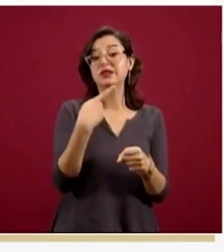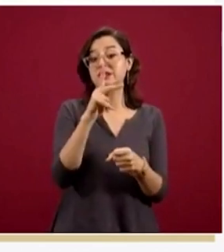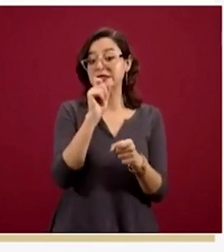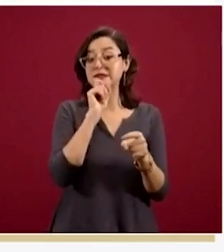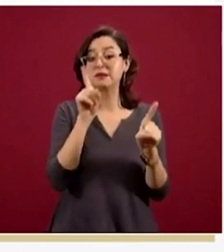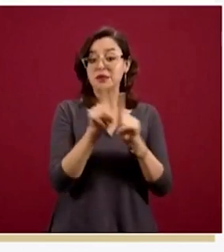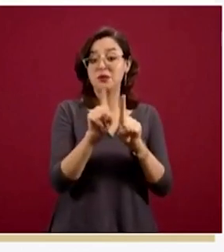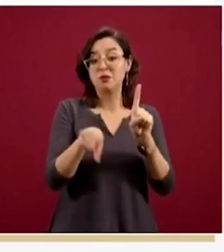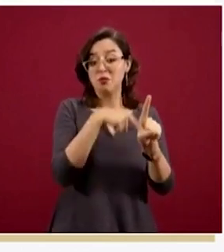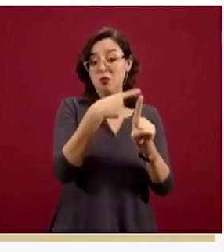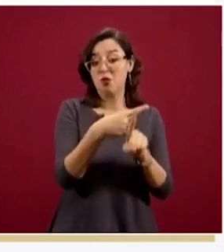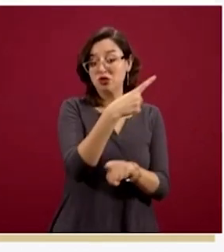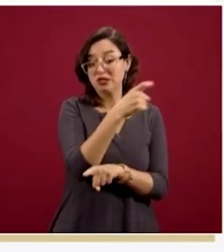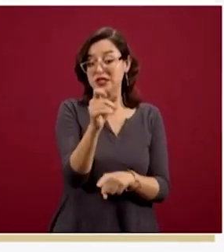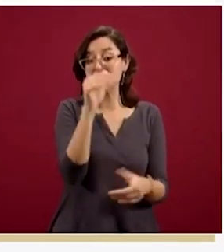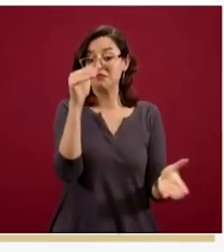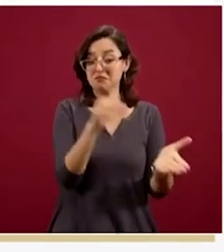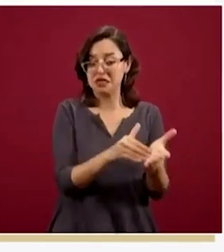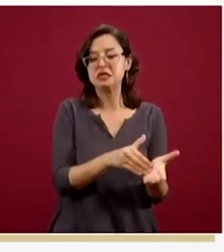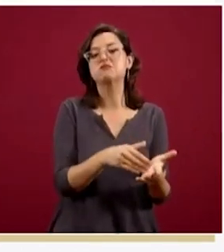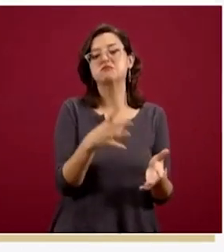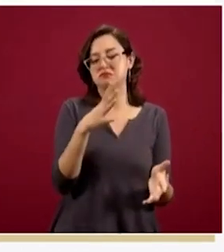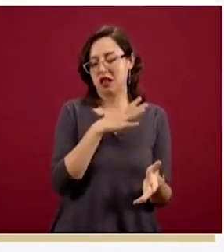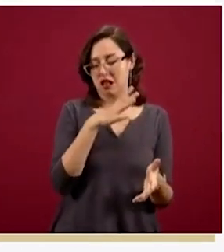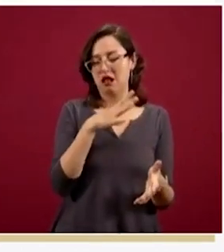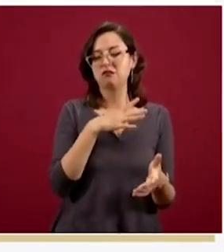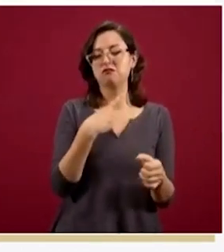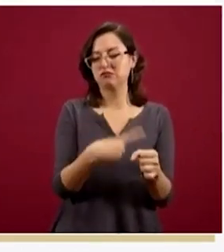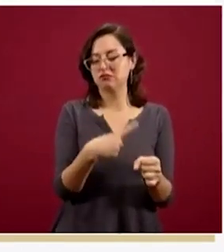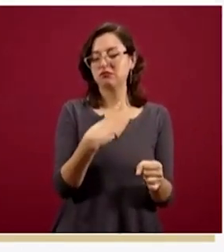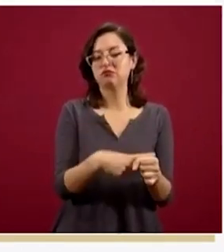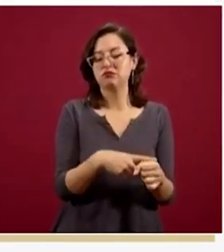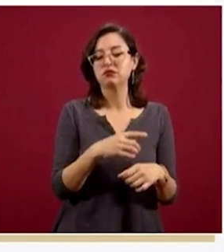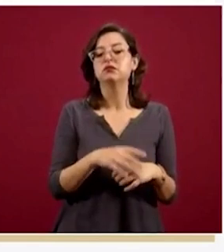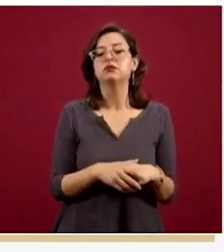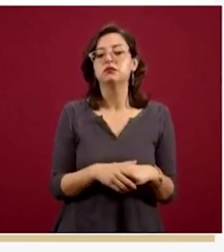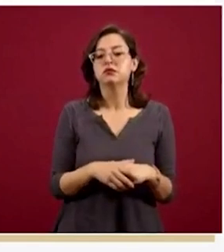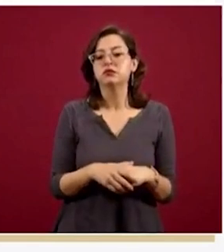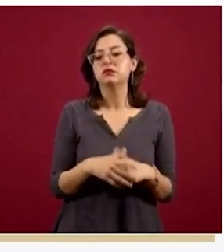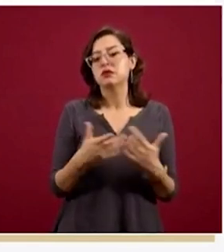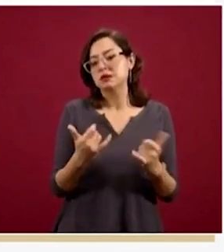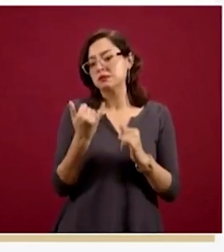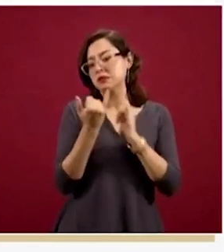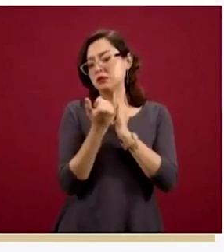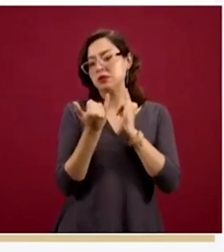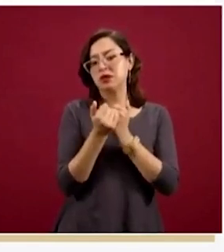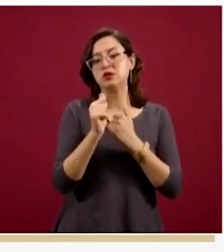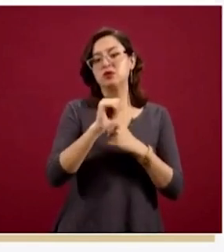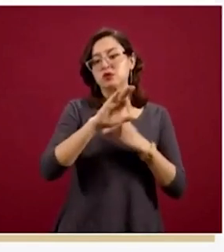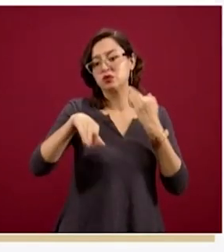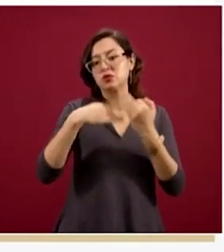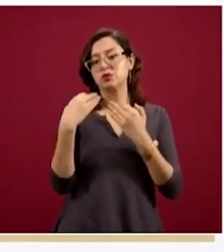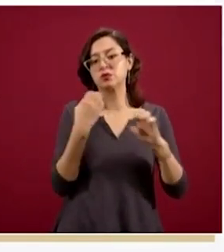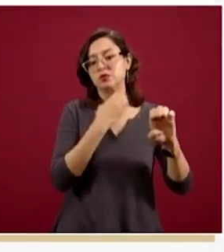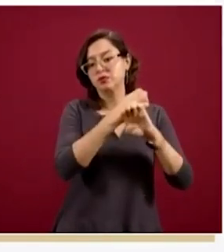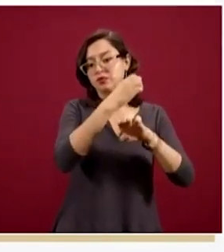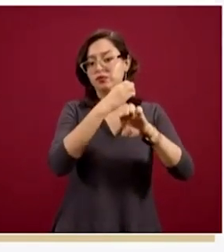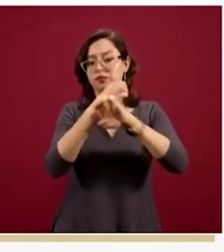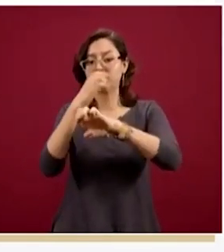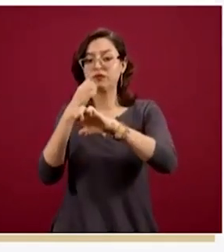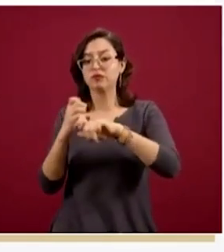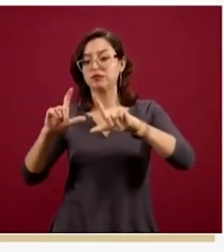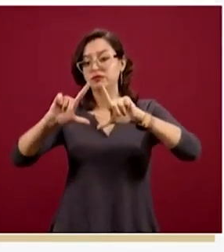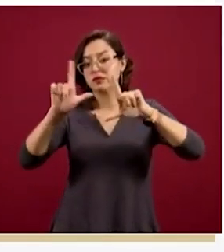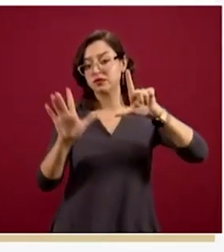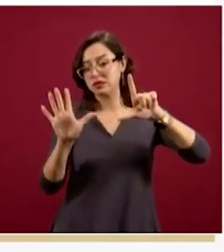tasa de incidencia acumulada, ahorita la vamos a ver, tiene estas características y un poco todos los estados que están también colindantes con el